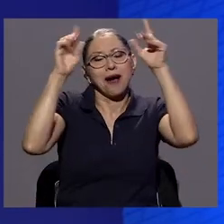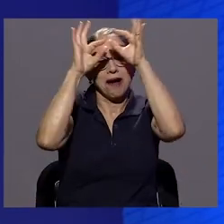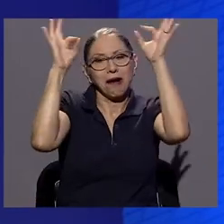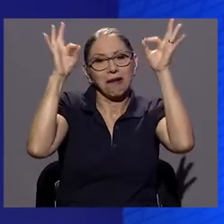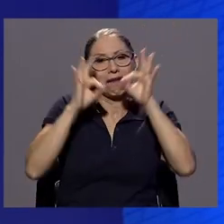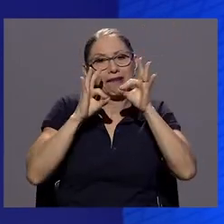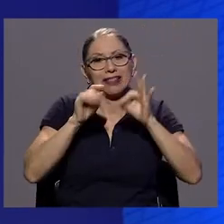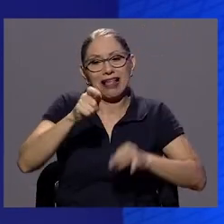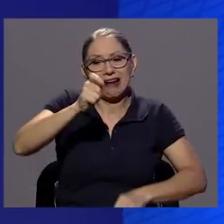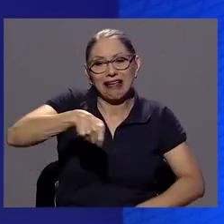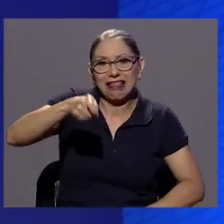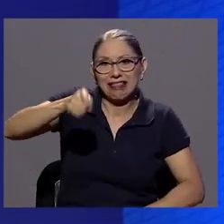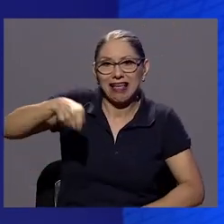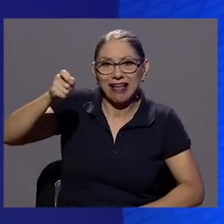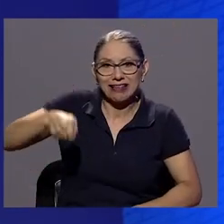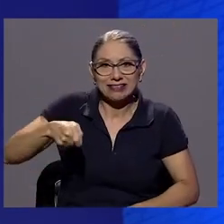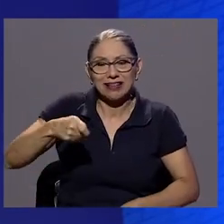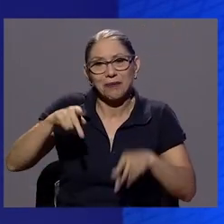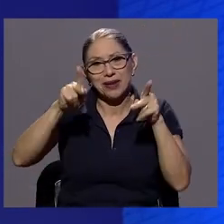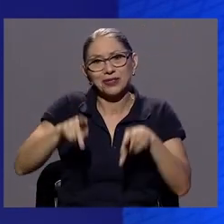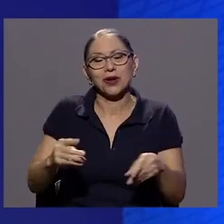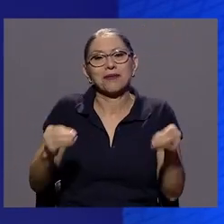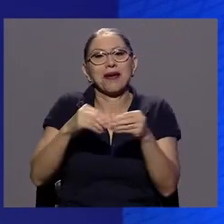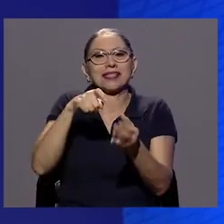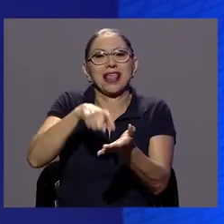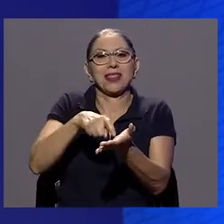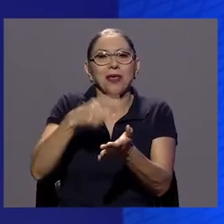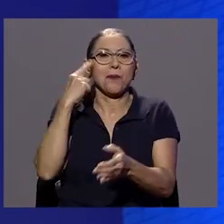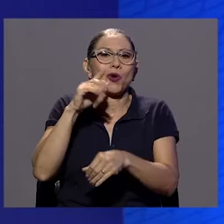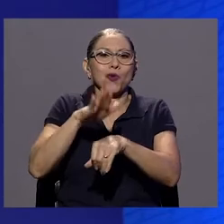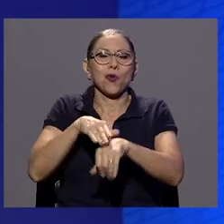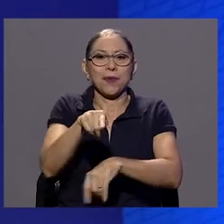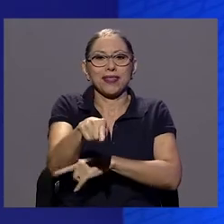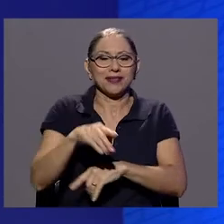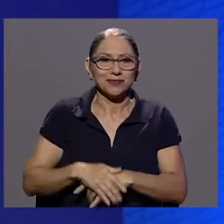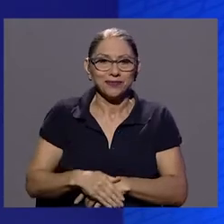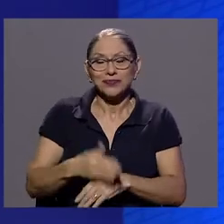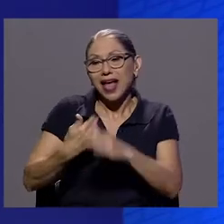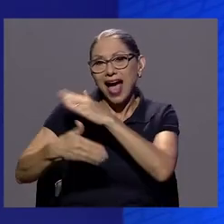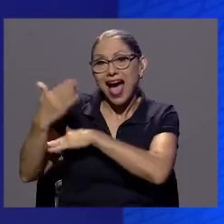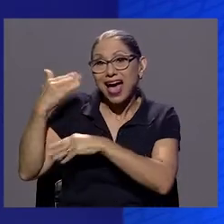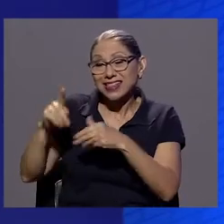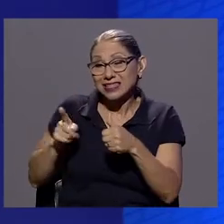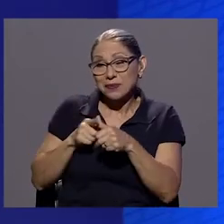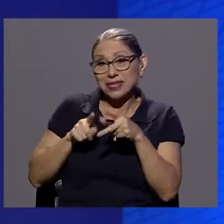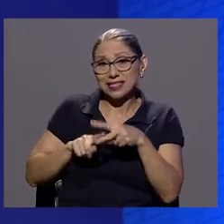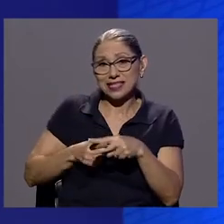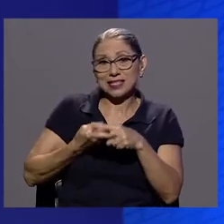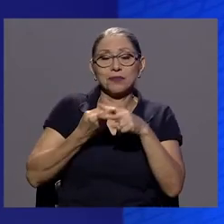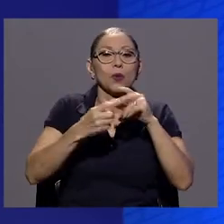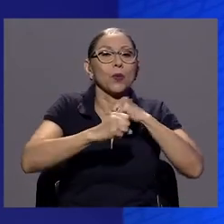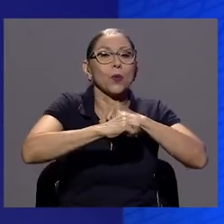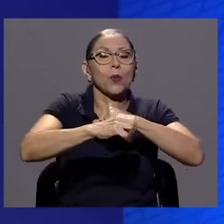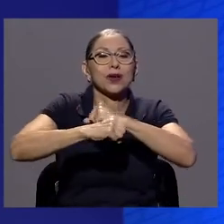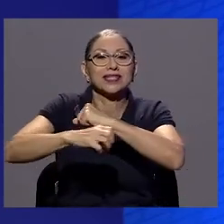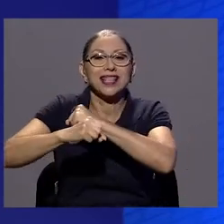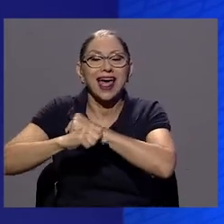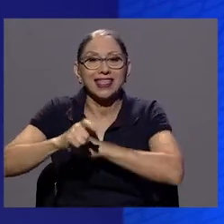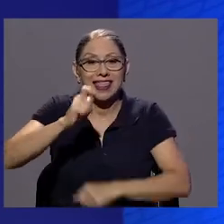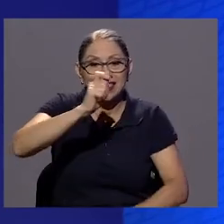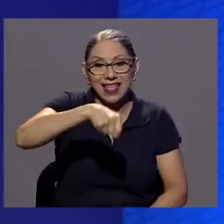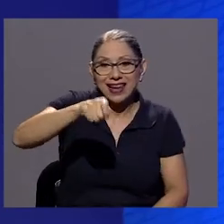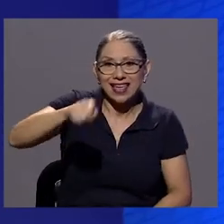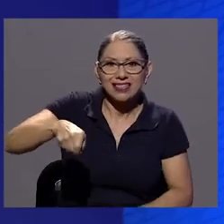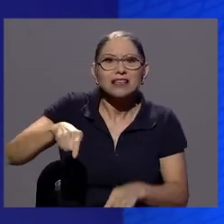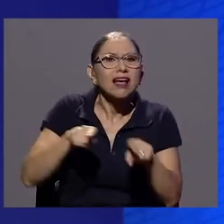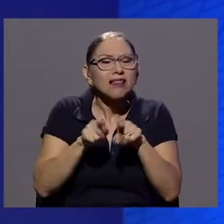la publicidad de tarjetas de crédito, y no solo eso, sino la facilidad con que se le otorgaban tarjetas